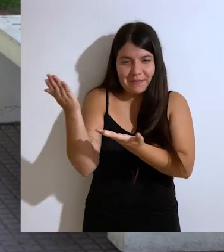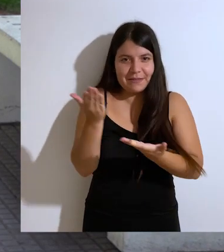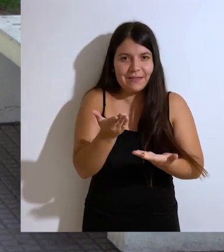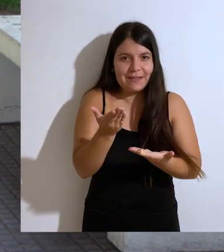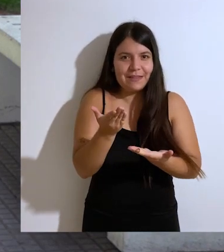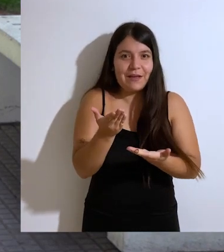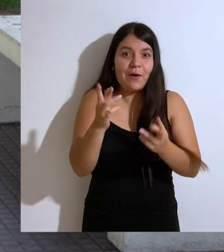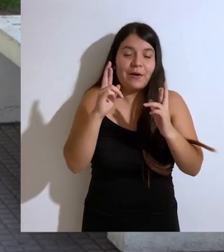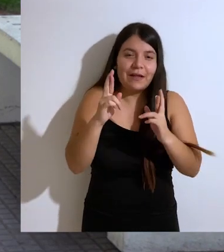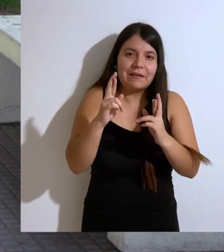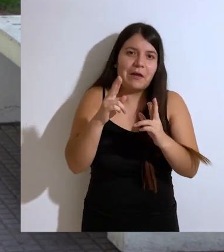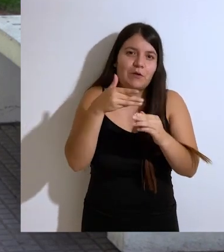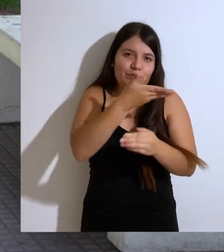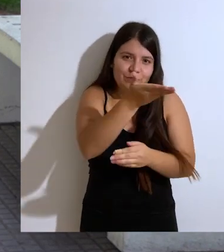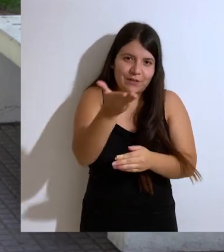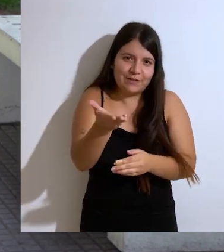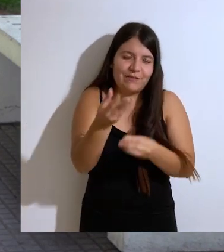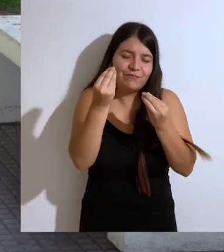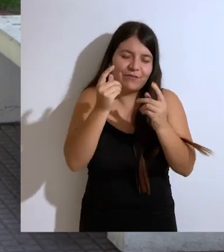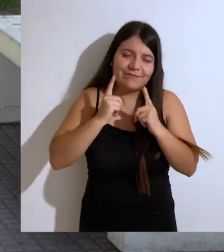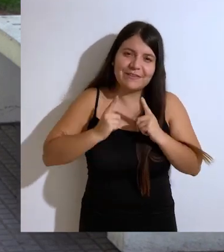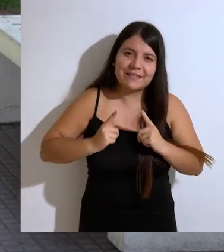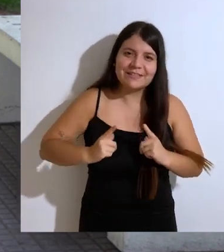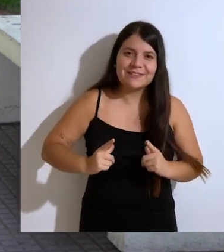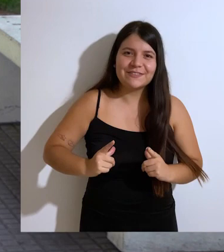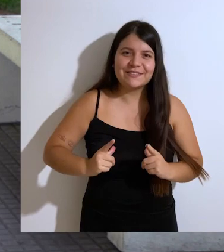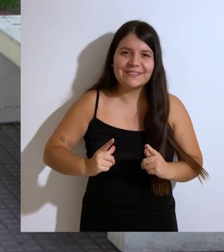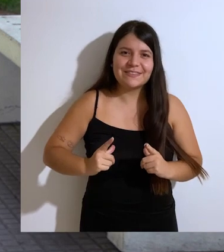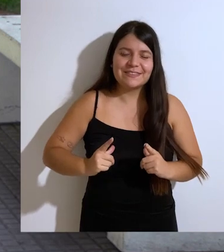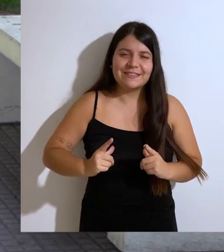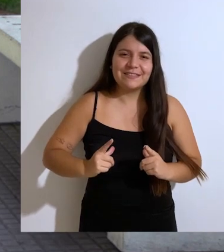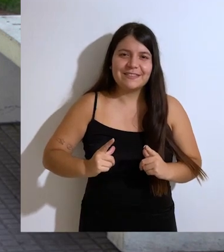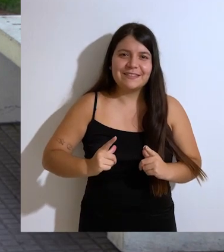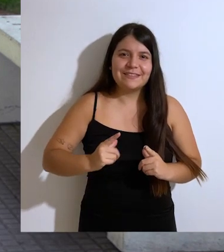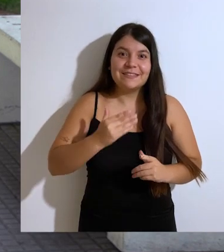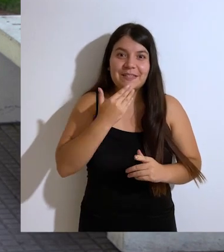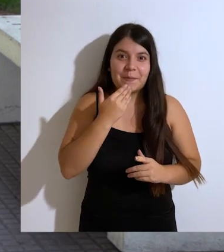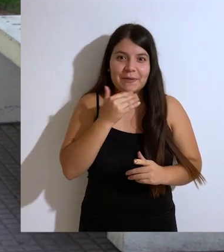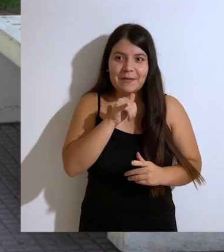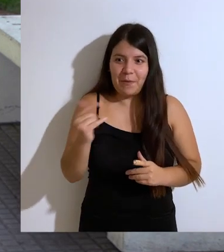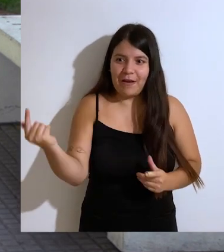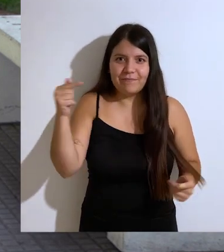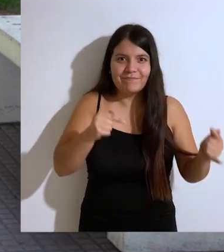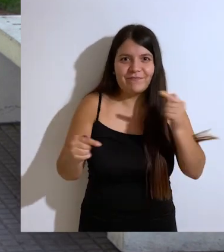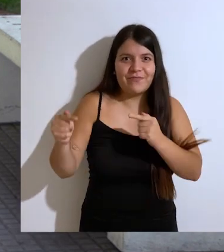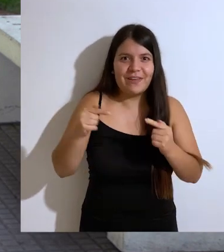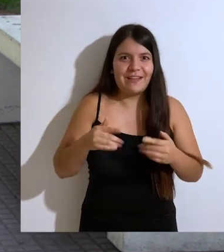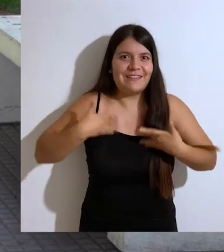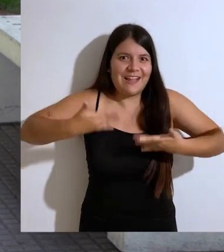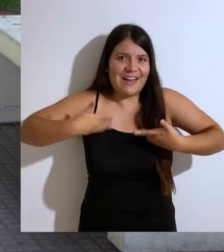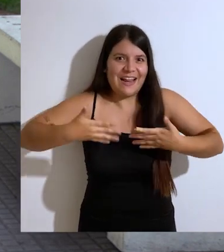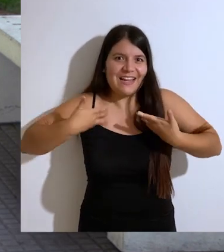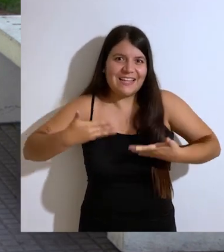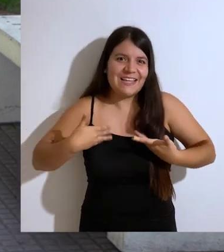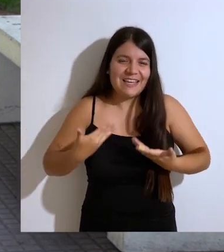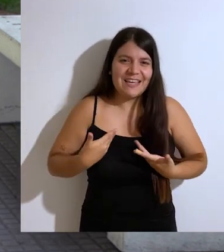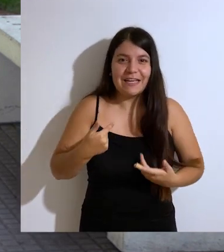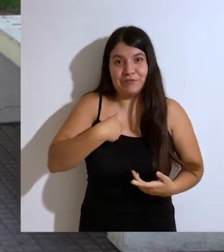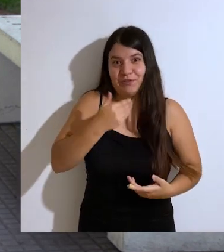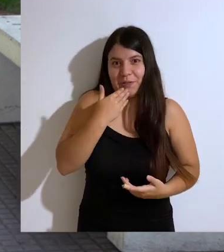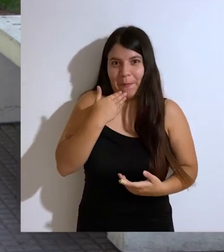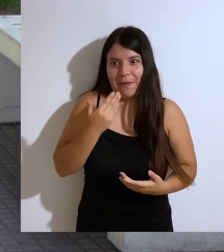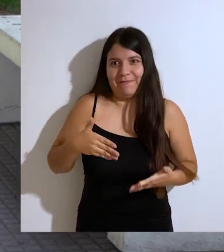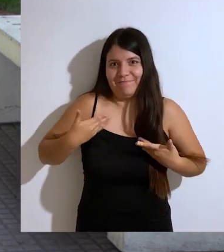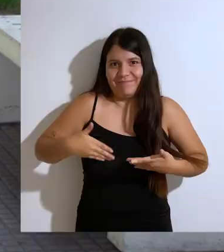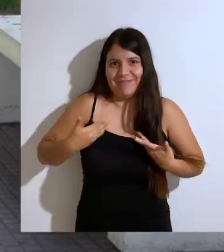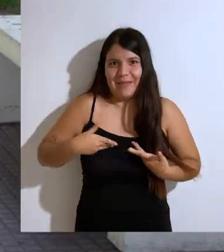Les doy la bienvenida, esperando que hayan tenido un muy buen descanso, unas muy buenas vacaciones y vengan con las baterías bien cargadas, con mucha energía,